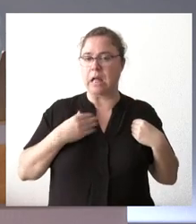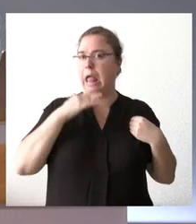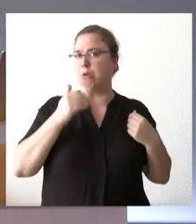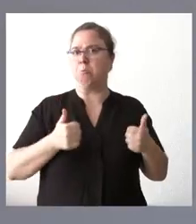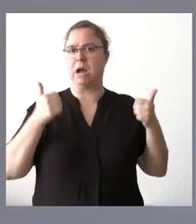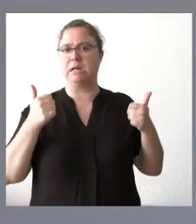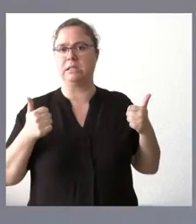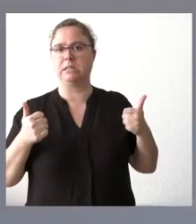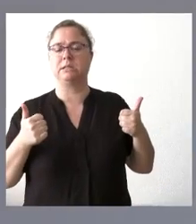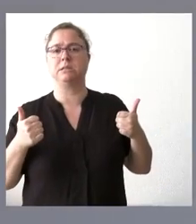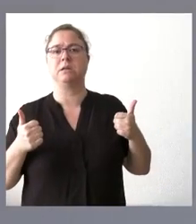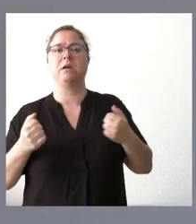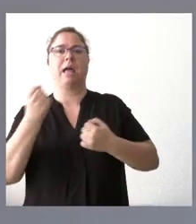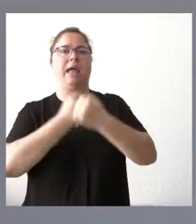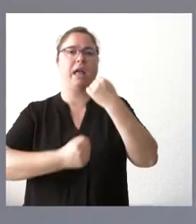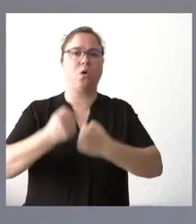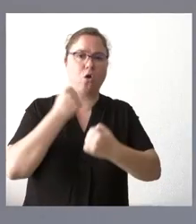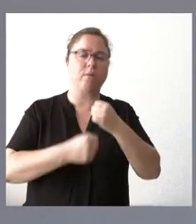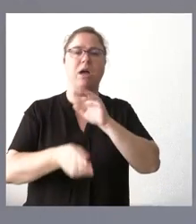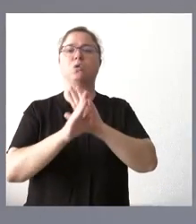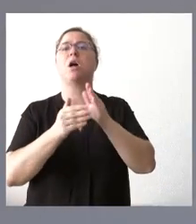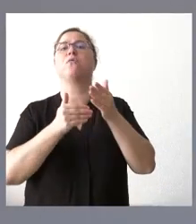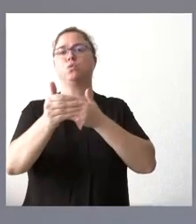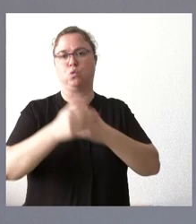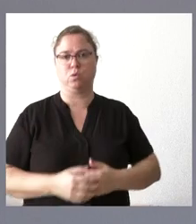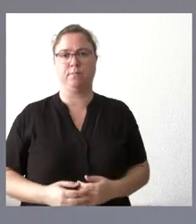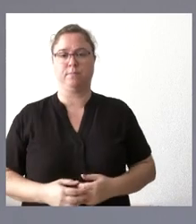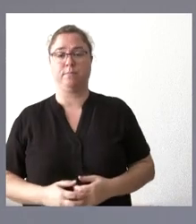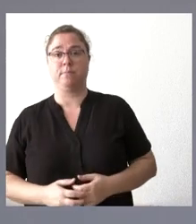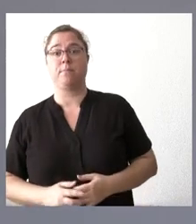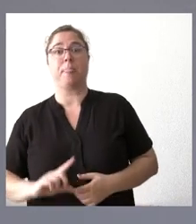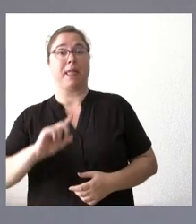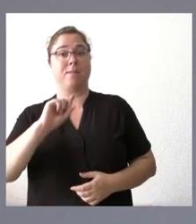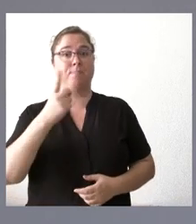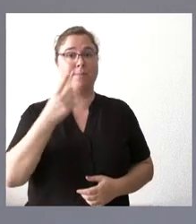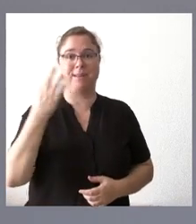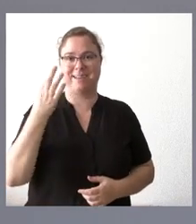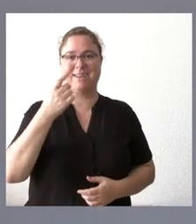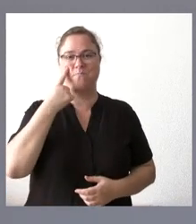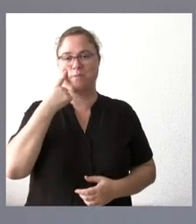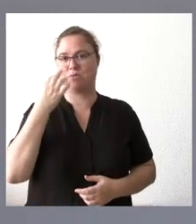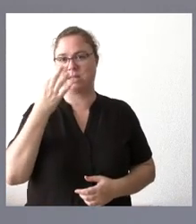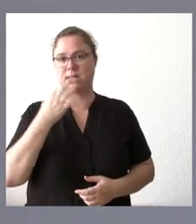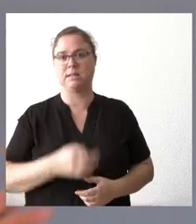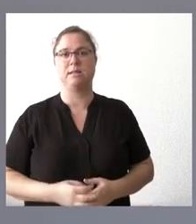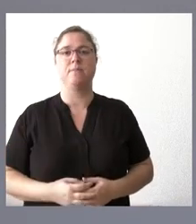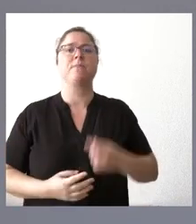y queda en materia de economía y seguiremos trabajando en el futuro. En esta primera ronda lo que estamos viendo es que en algunas materias la